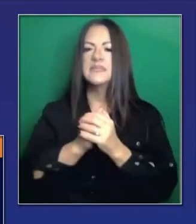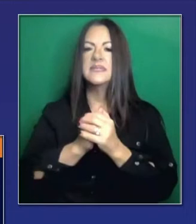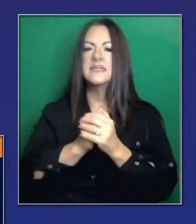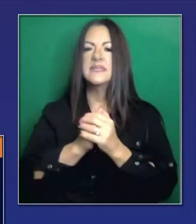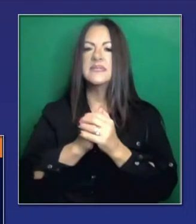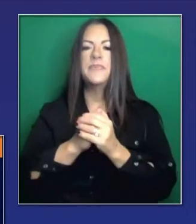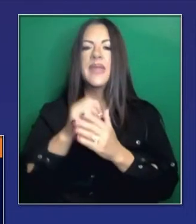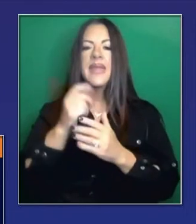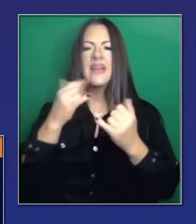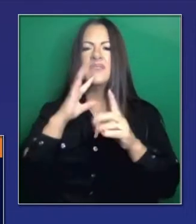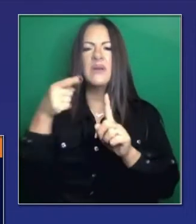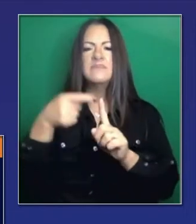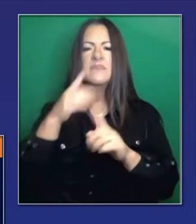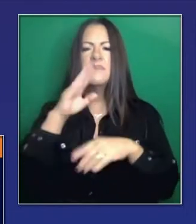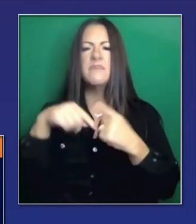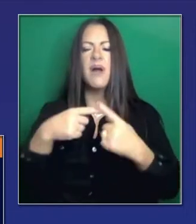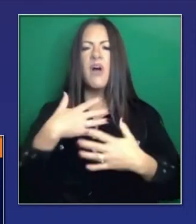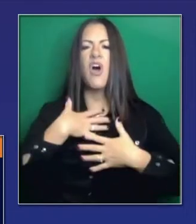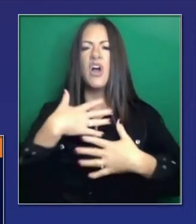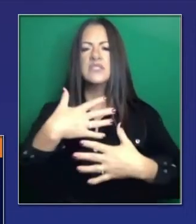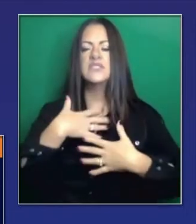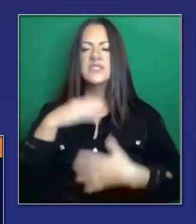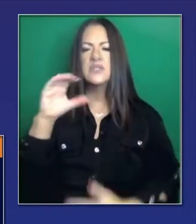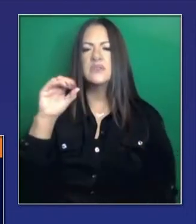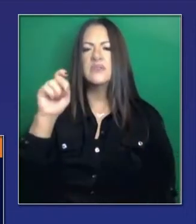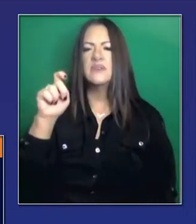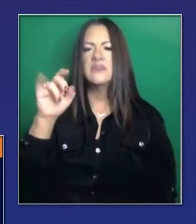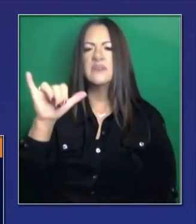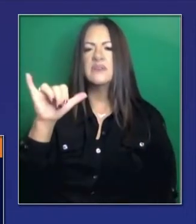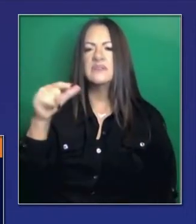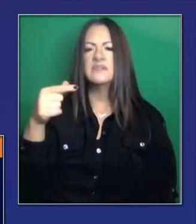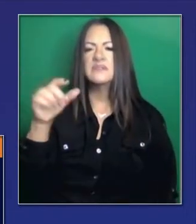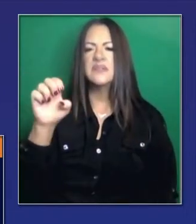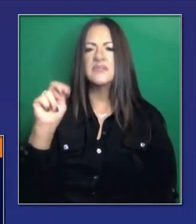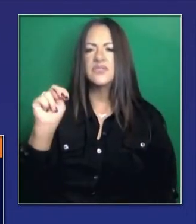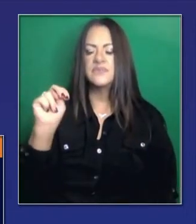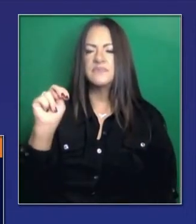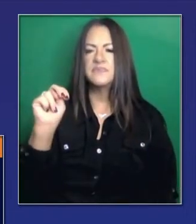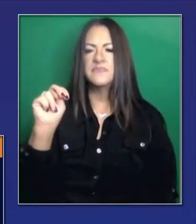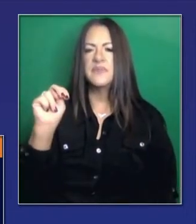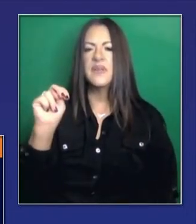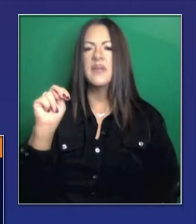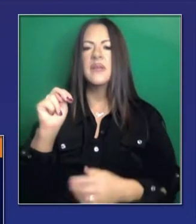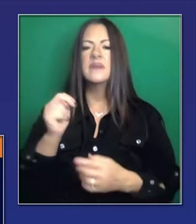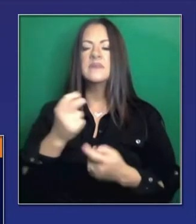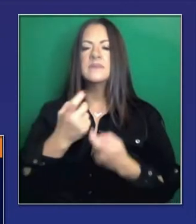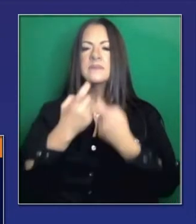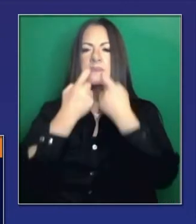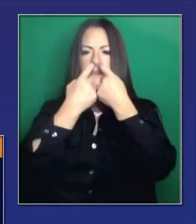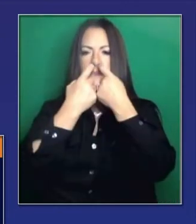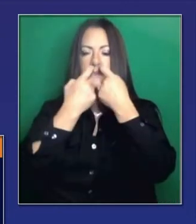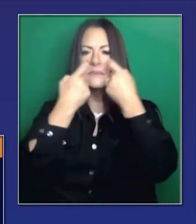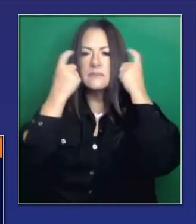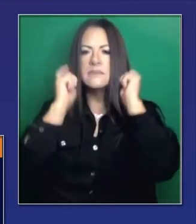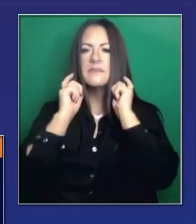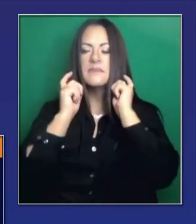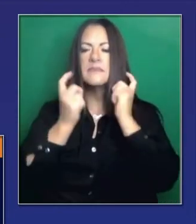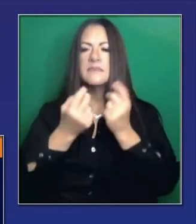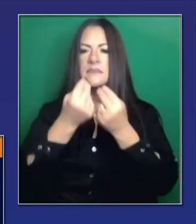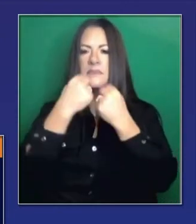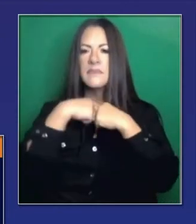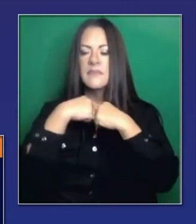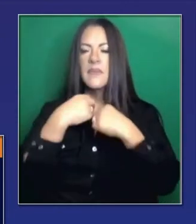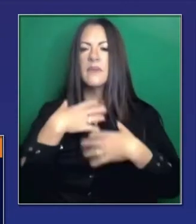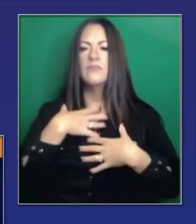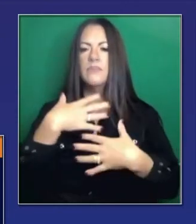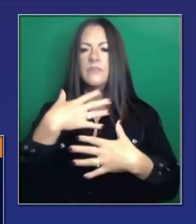nuestra estrategia sobre oxígeno. Es importante resaltar esto y quiero darle un mayor enfoque a esto el día